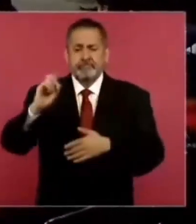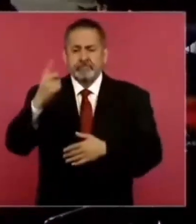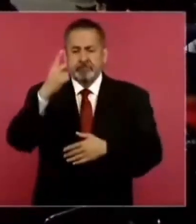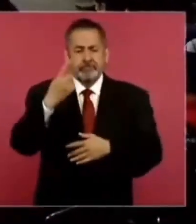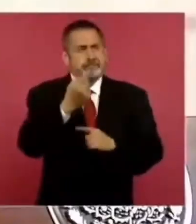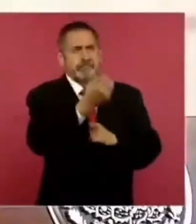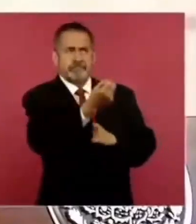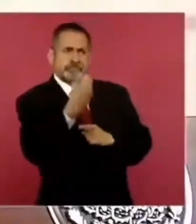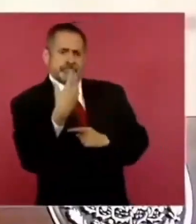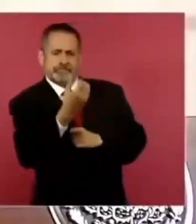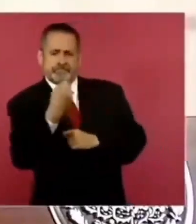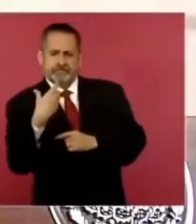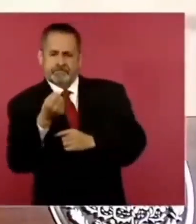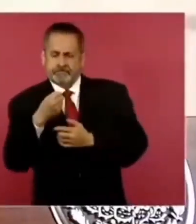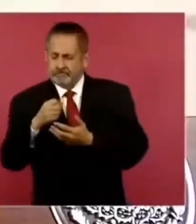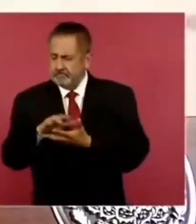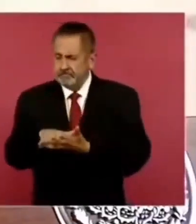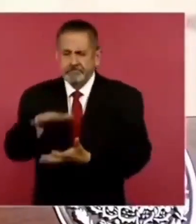¿Eso por qué?